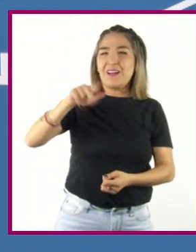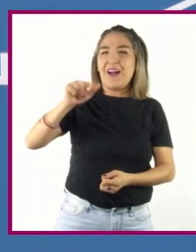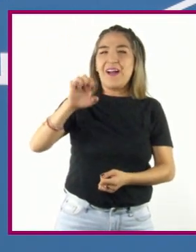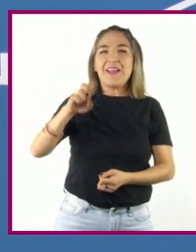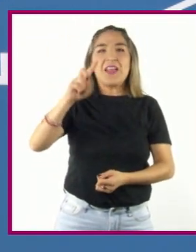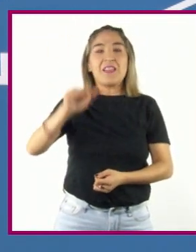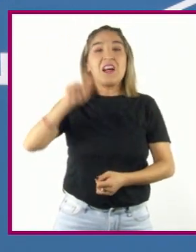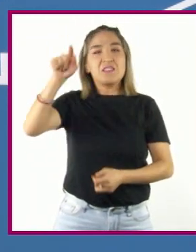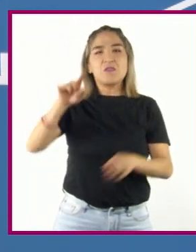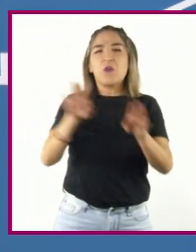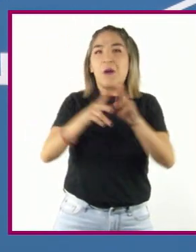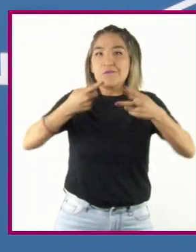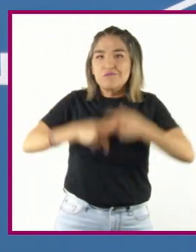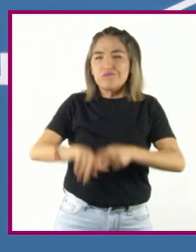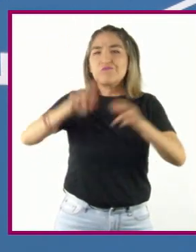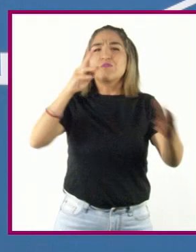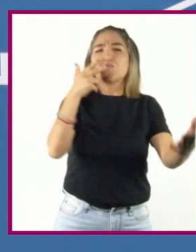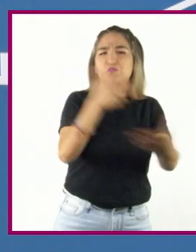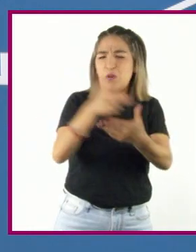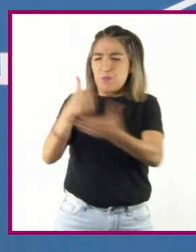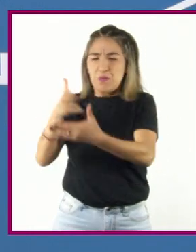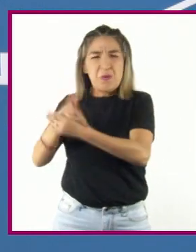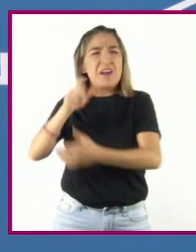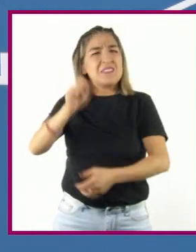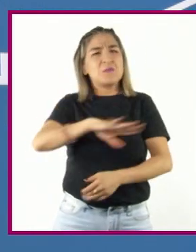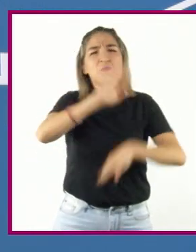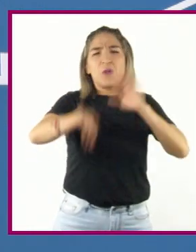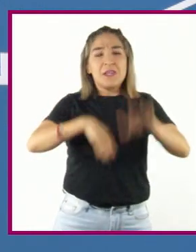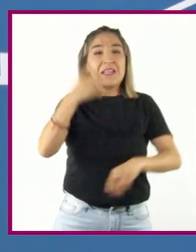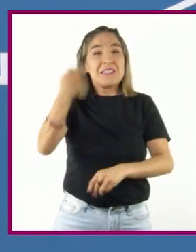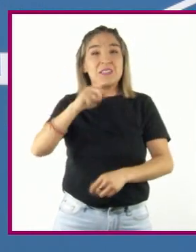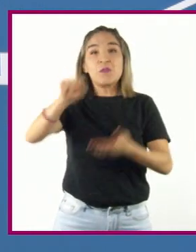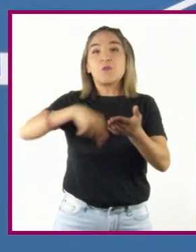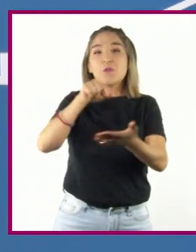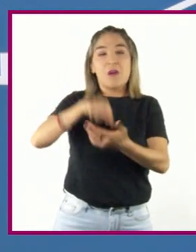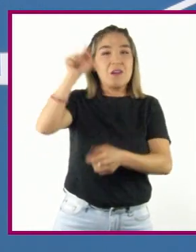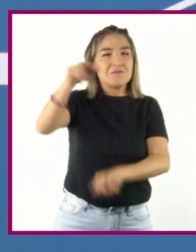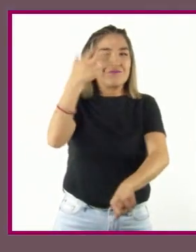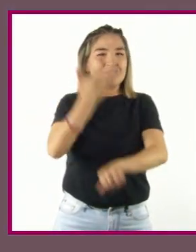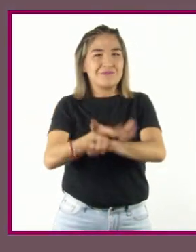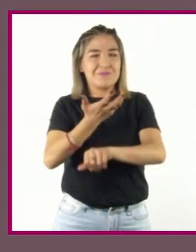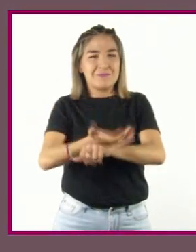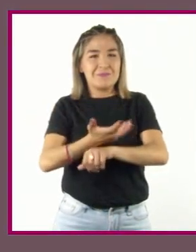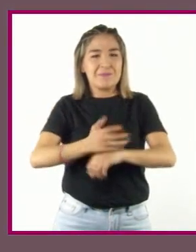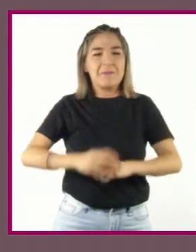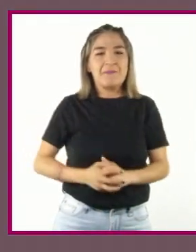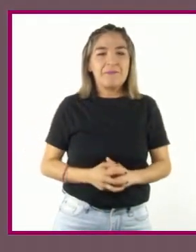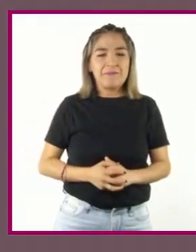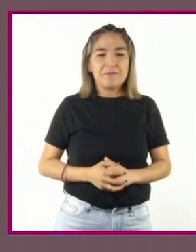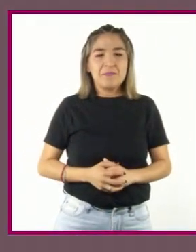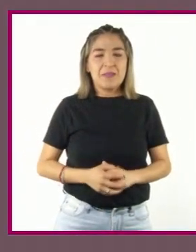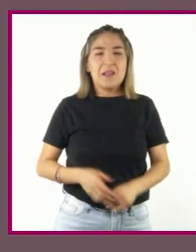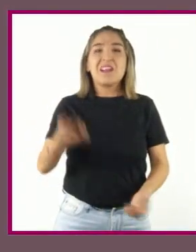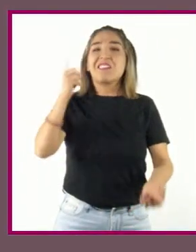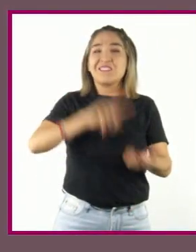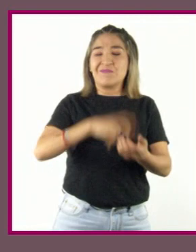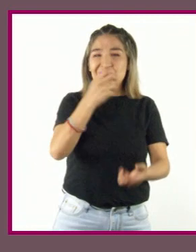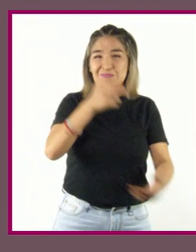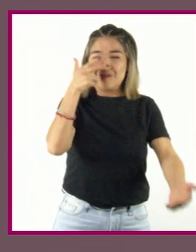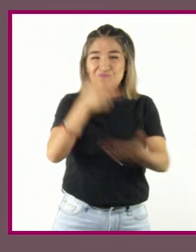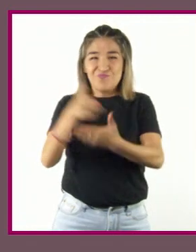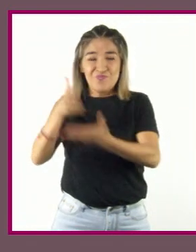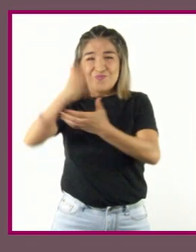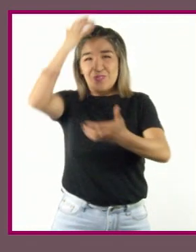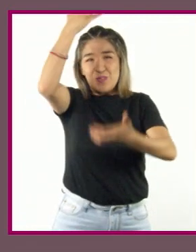ataques terroristas y suicidas a diferentes puntos de los Estados Unidos de América. El terrorismo, como práctica,